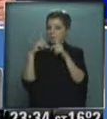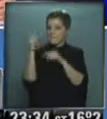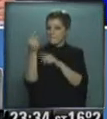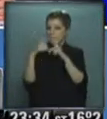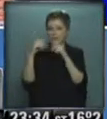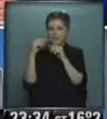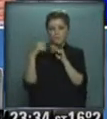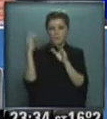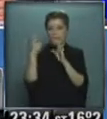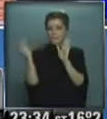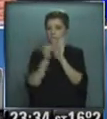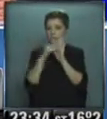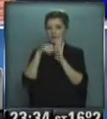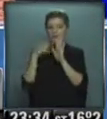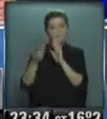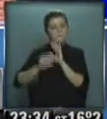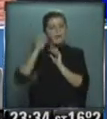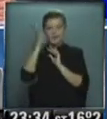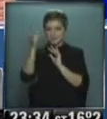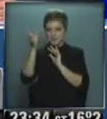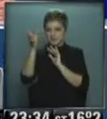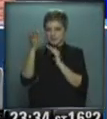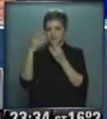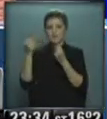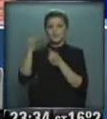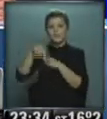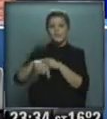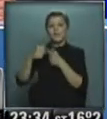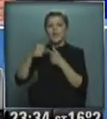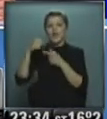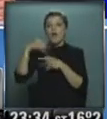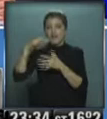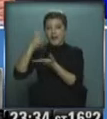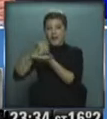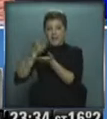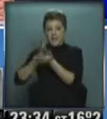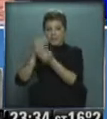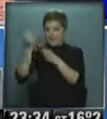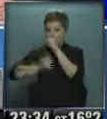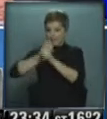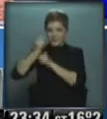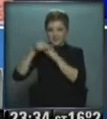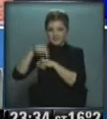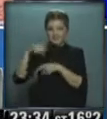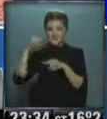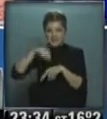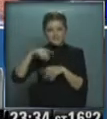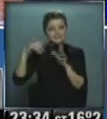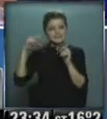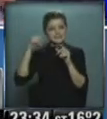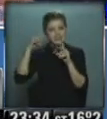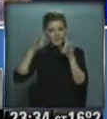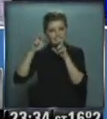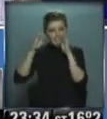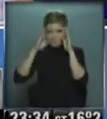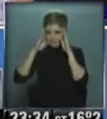casi un compromiso que se le arrancó a las cámaras empresarias de que traten este tema un tema, Pablo, al que siempre se le esquiva porque